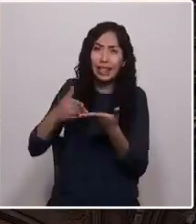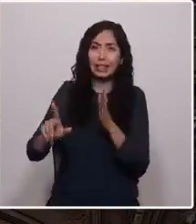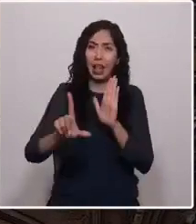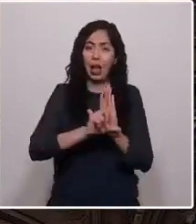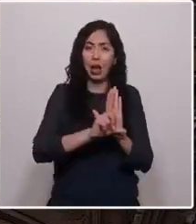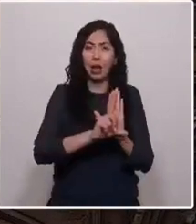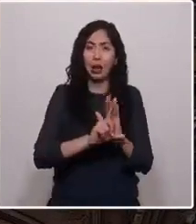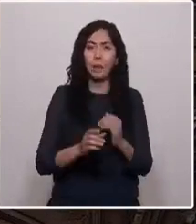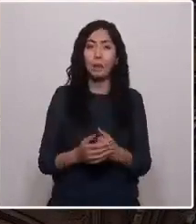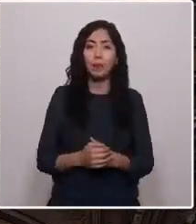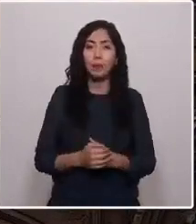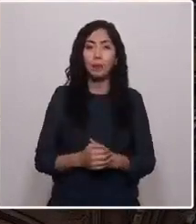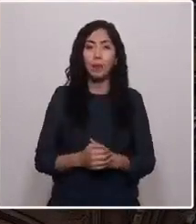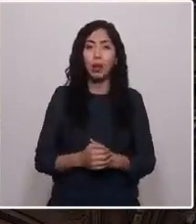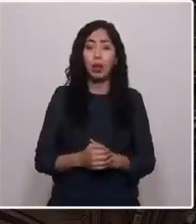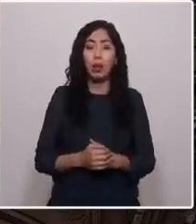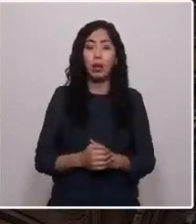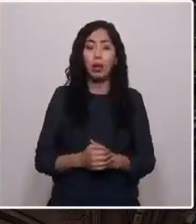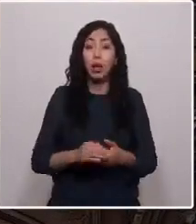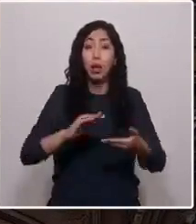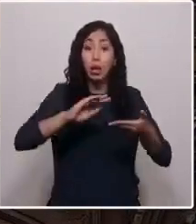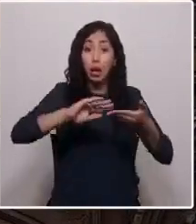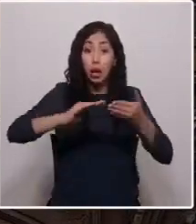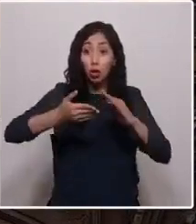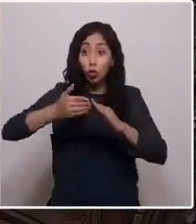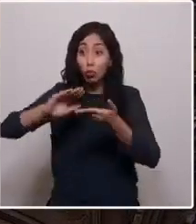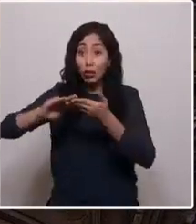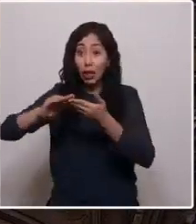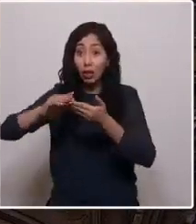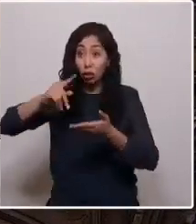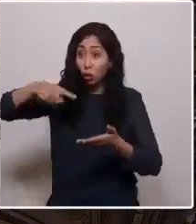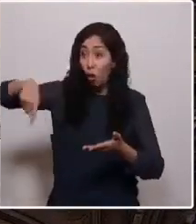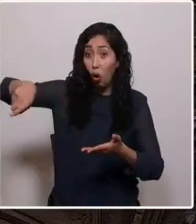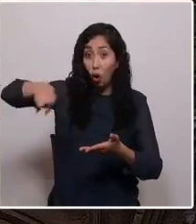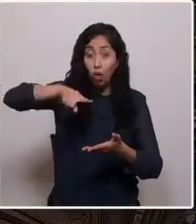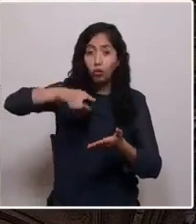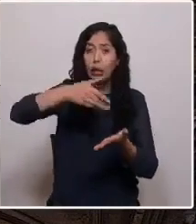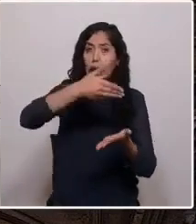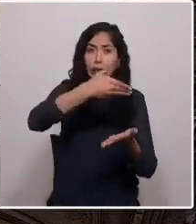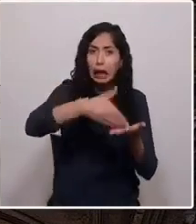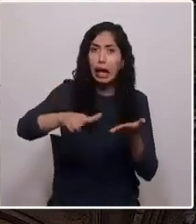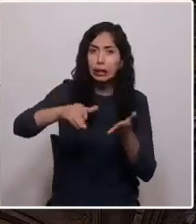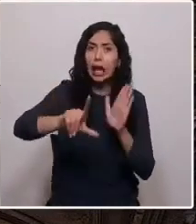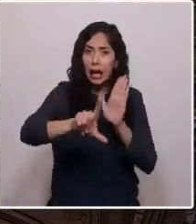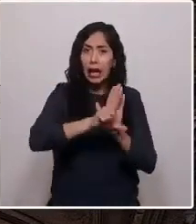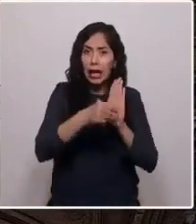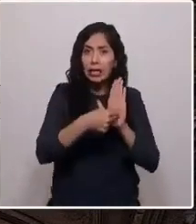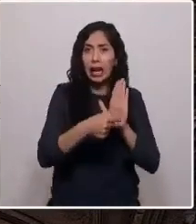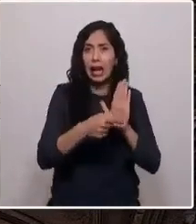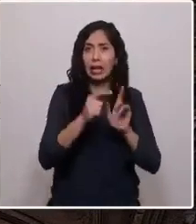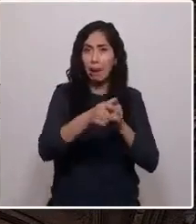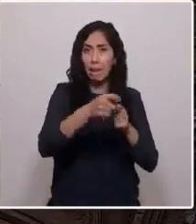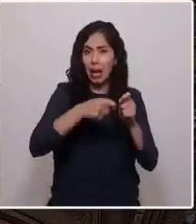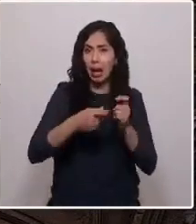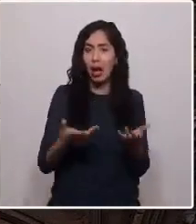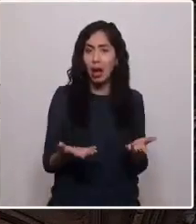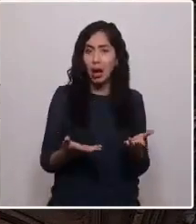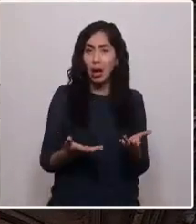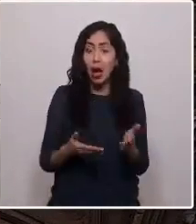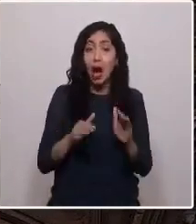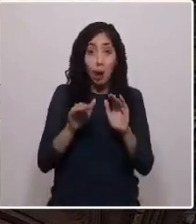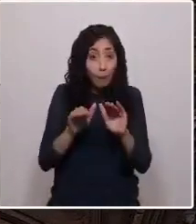La comunidad y la comunidad en su conjunto rechaza la vigencia de esta ley, esta ley de pesca. Por lo mismo,